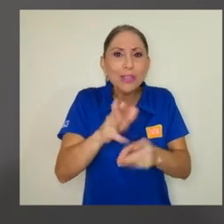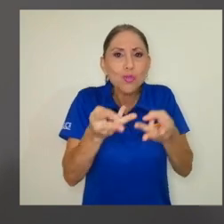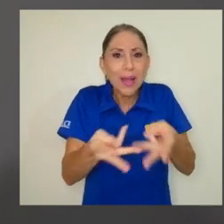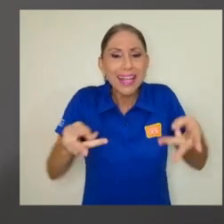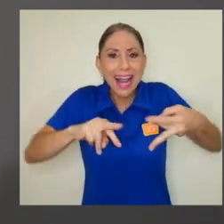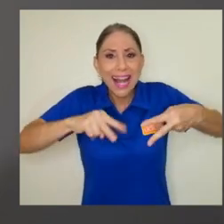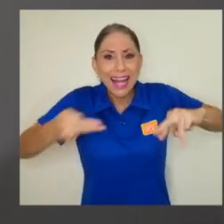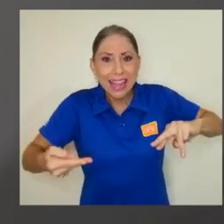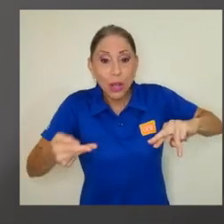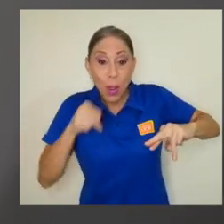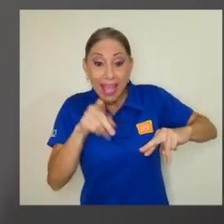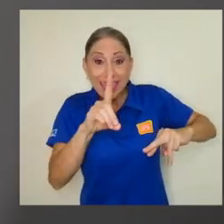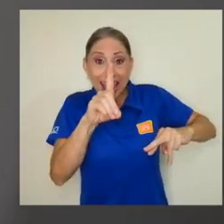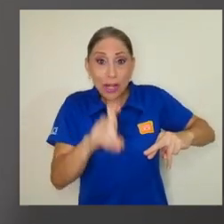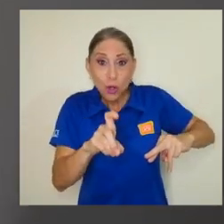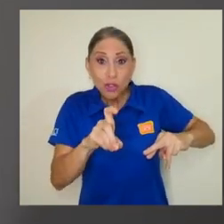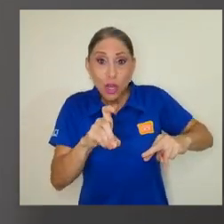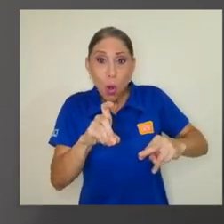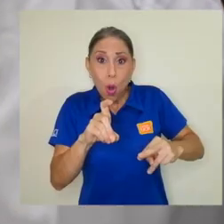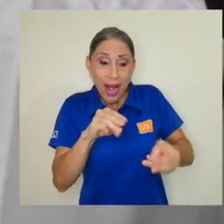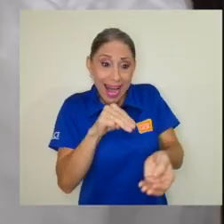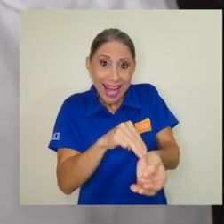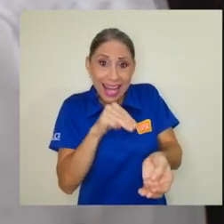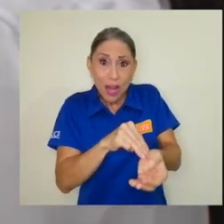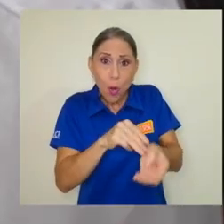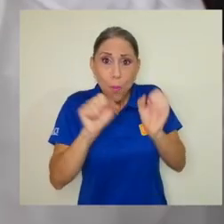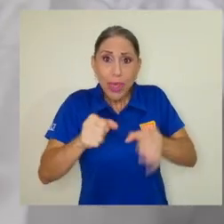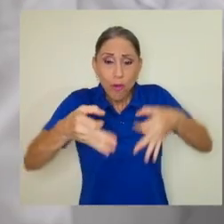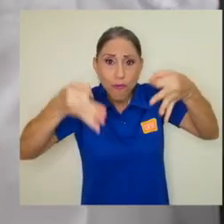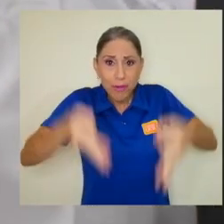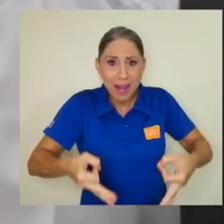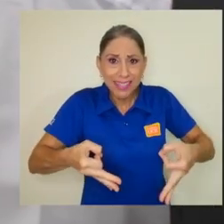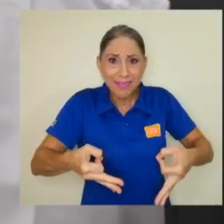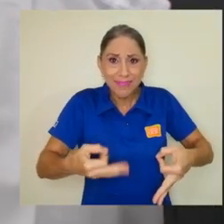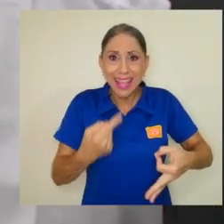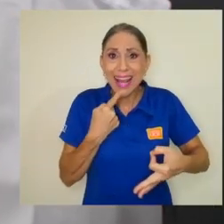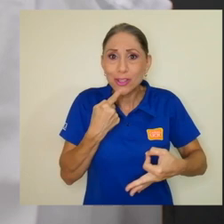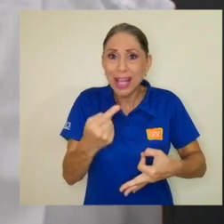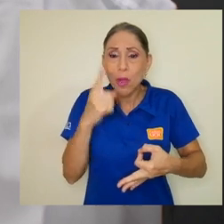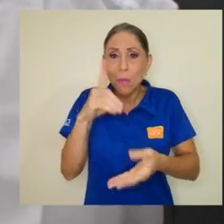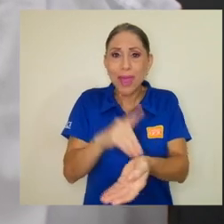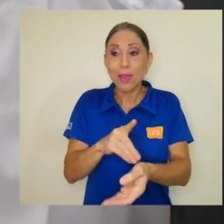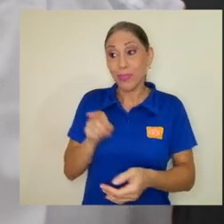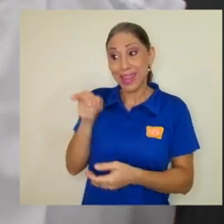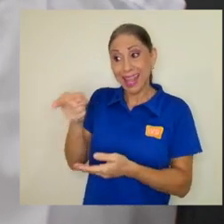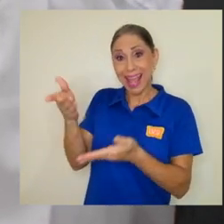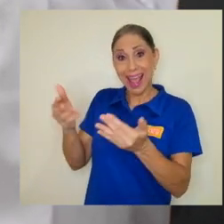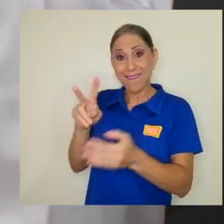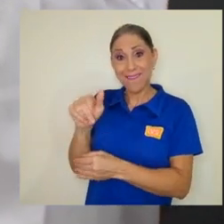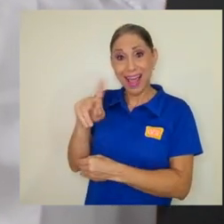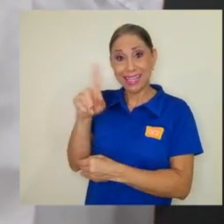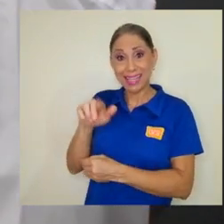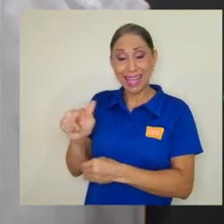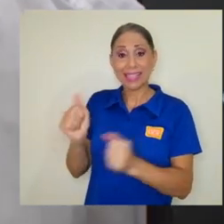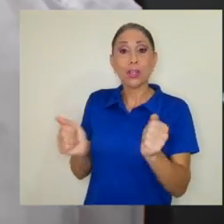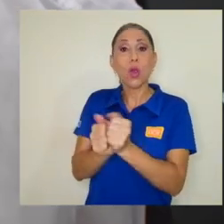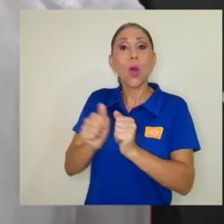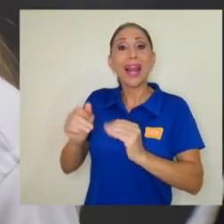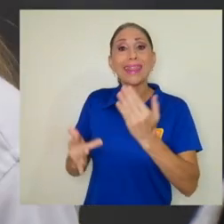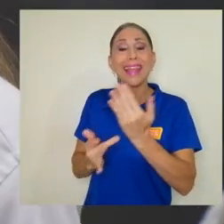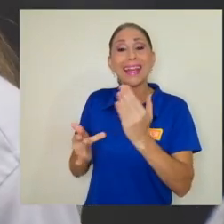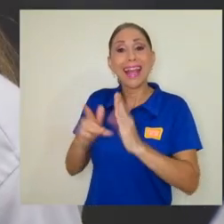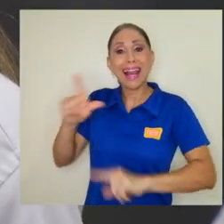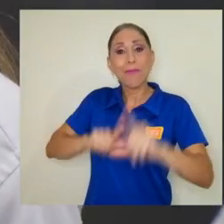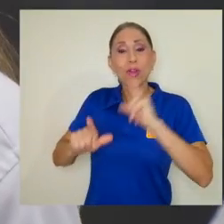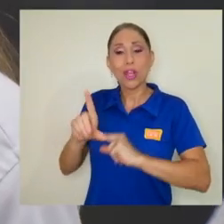entonces confirmar ese diagnóstico clínico que nos da un médico. Vázquez, con apoyo de la técnica de laboratorio Dayana Vargas,